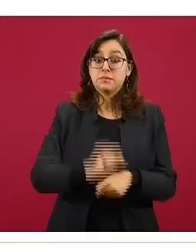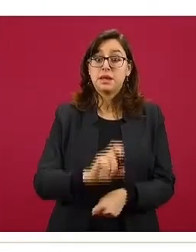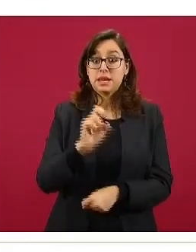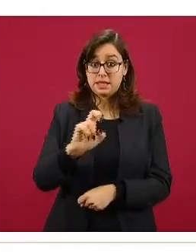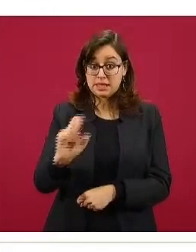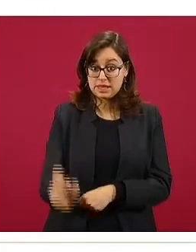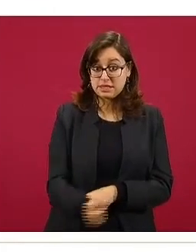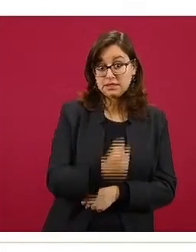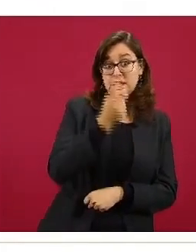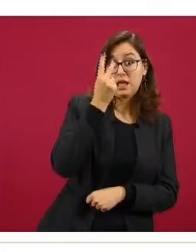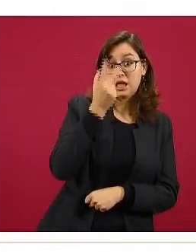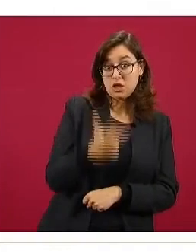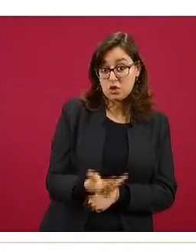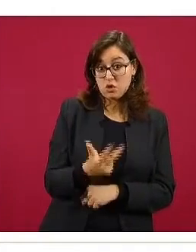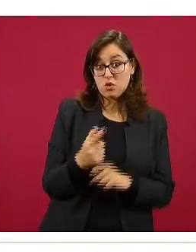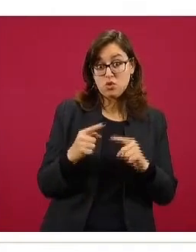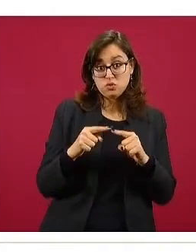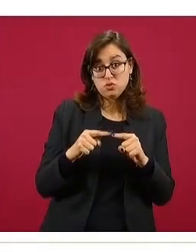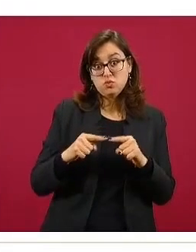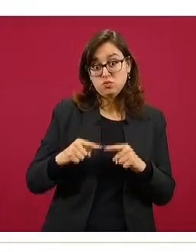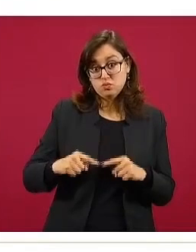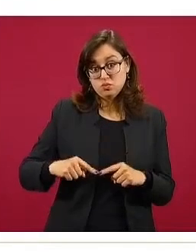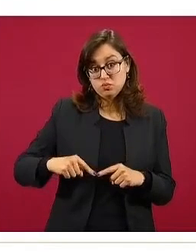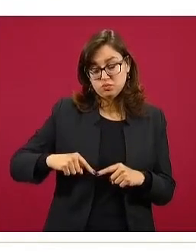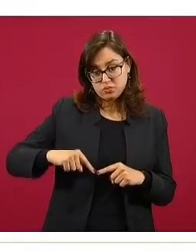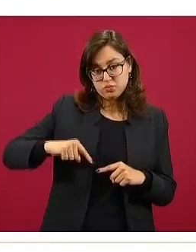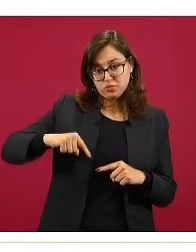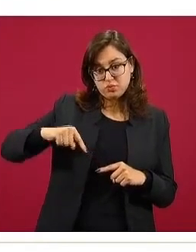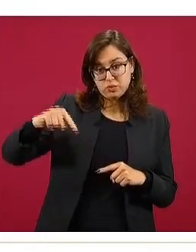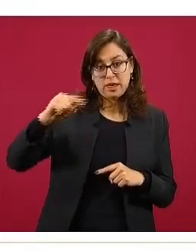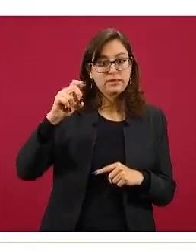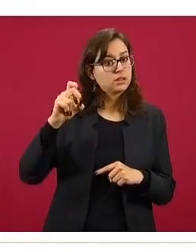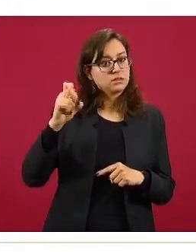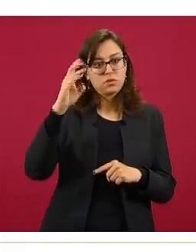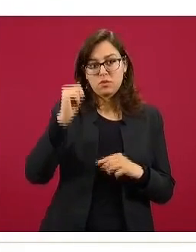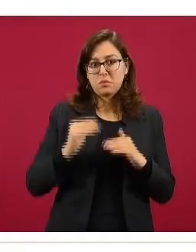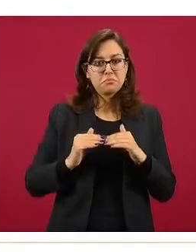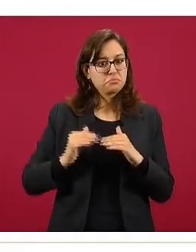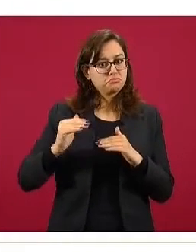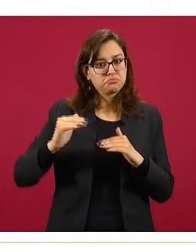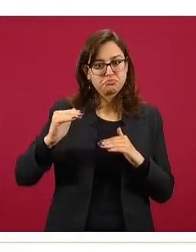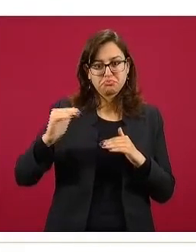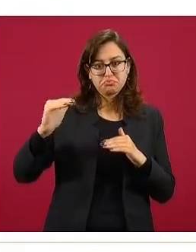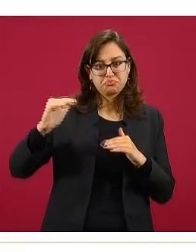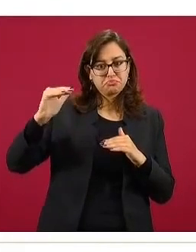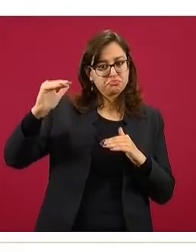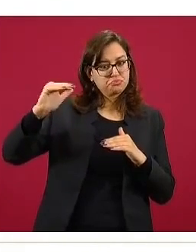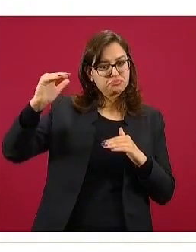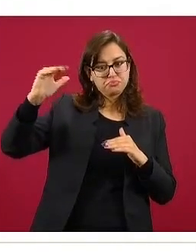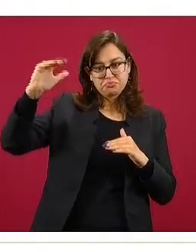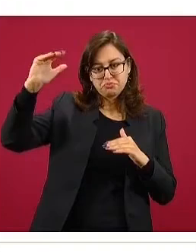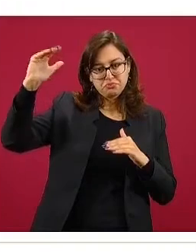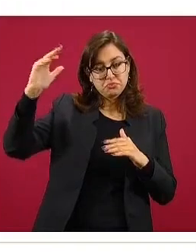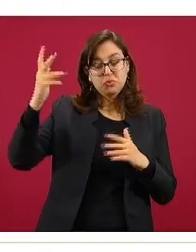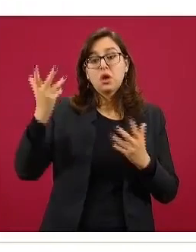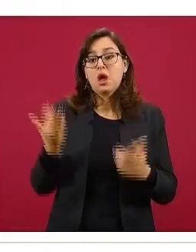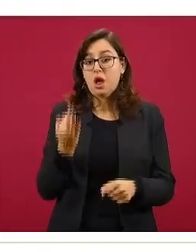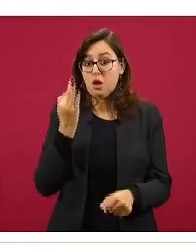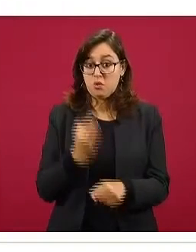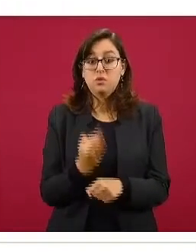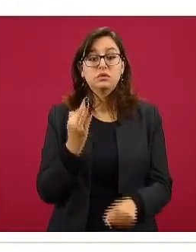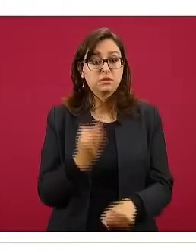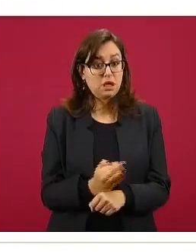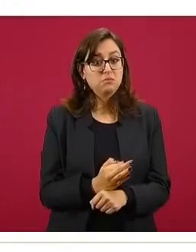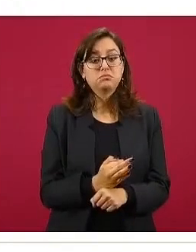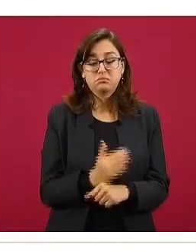del año, y a partir de la semana 39 una tendencia continua de ascenso y hoy su punto máximo ha superado